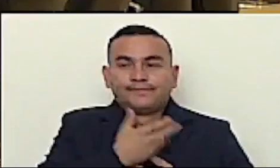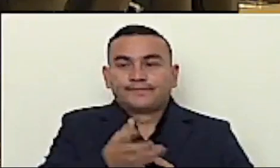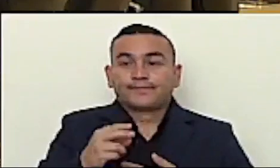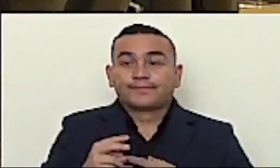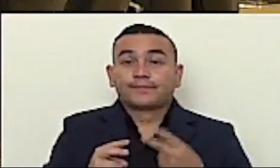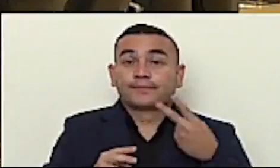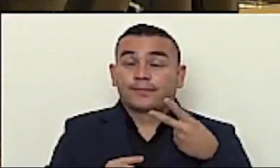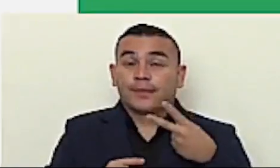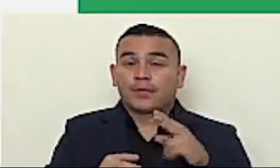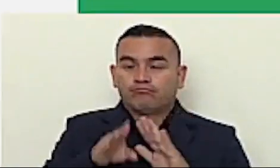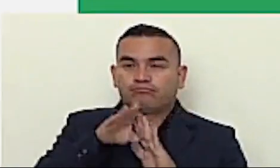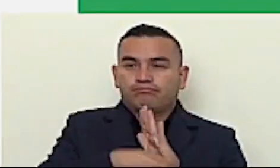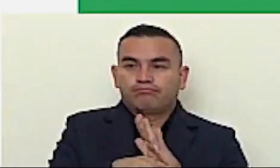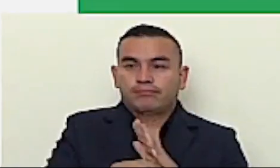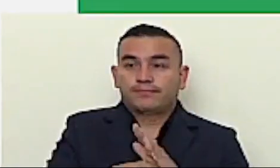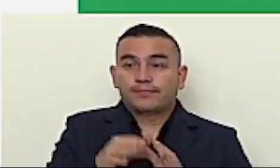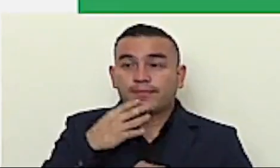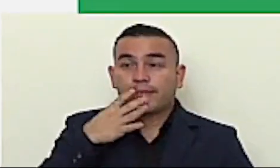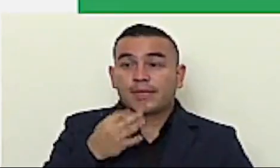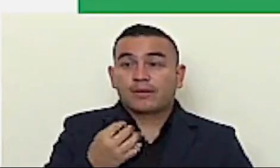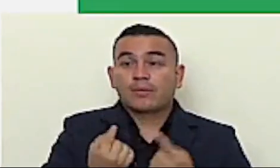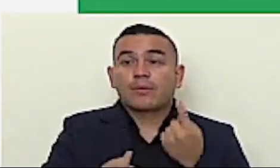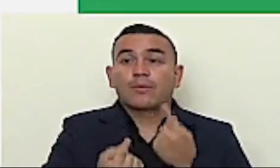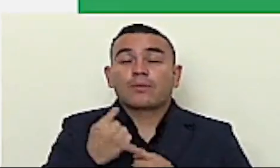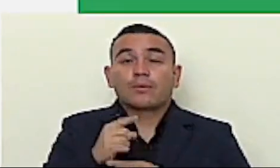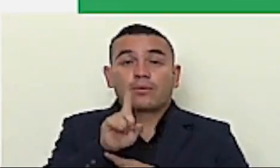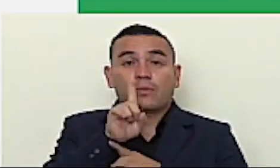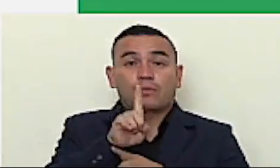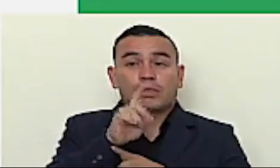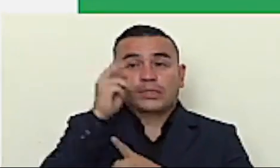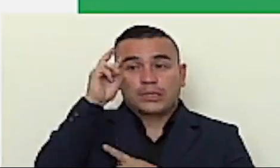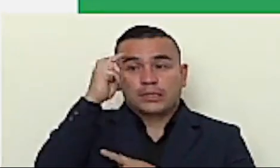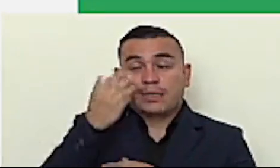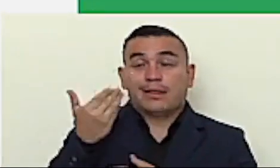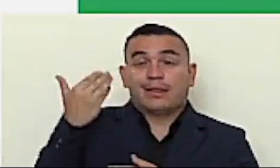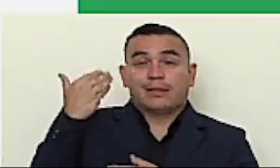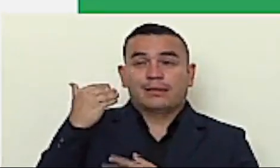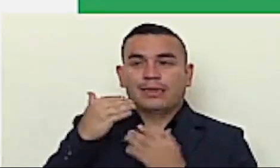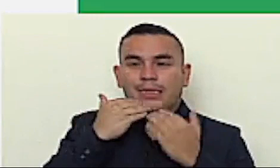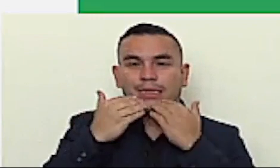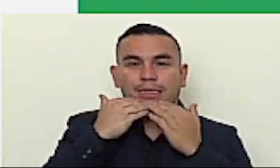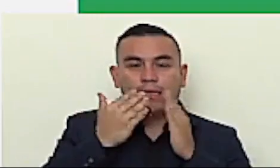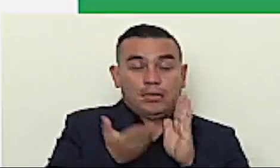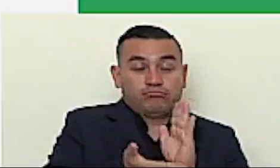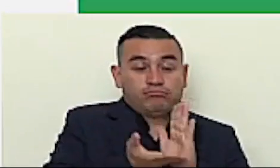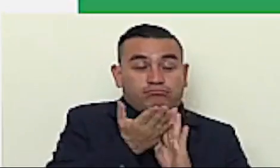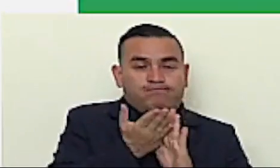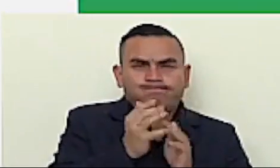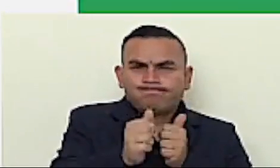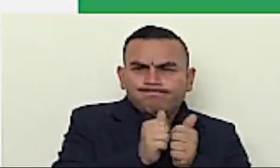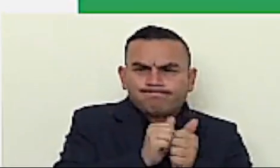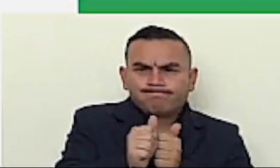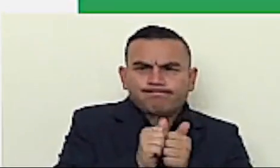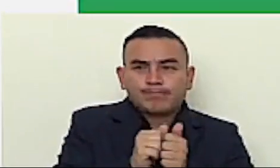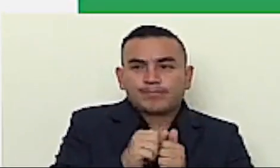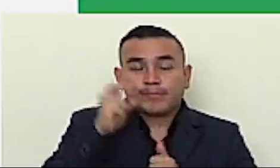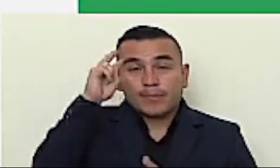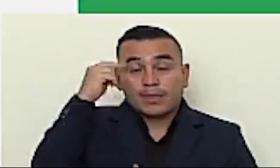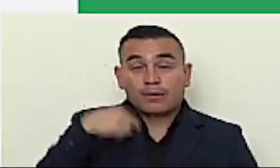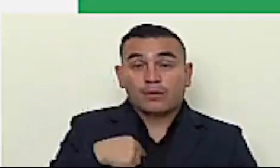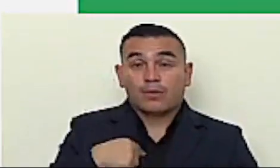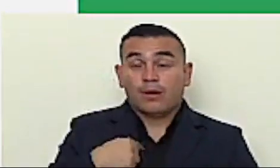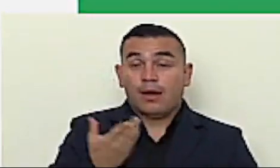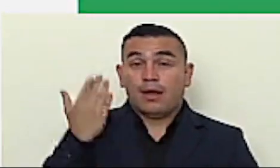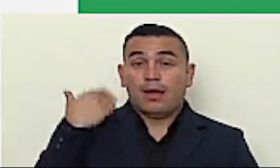dos, mantener o reducir el precio. Pero también está el beneficio uno, que es el anterior, que es que incrementa la competencia. Si yo antes traía